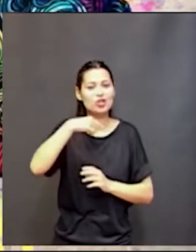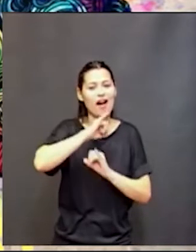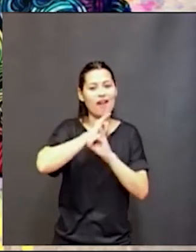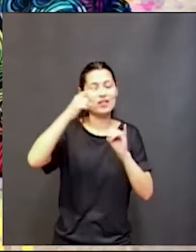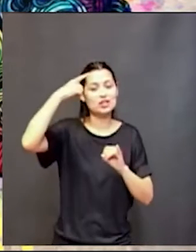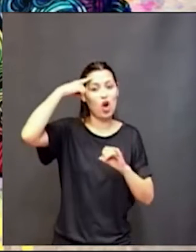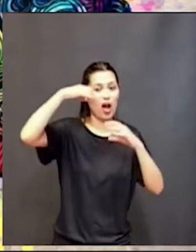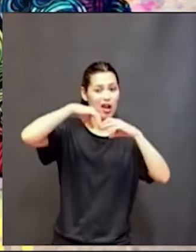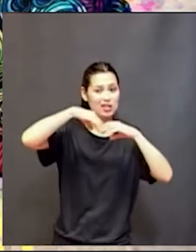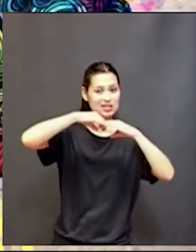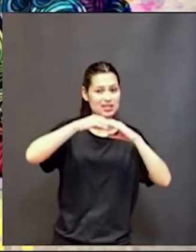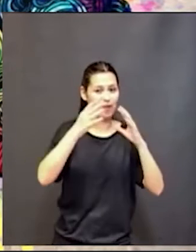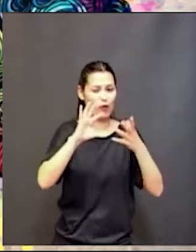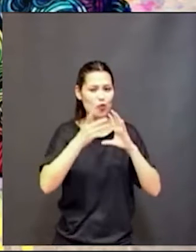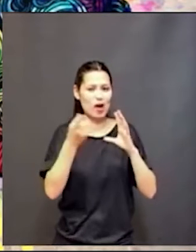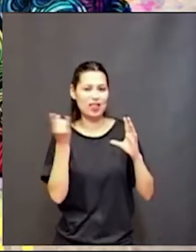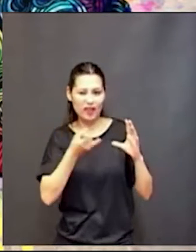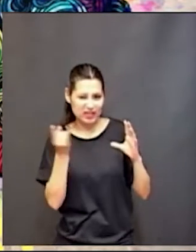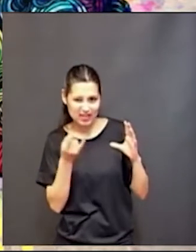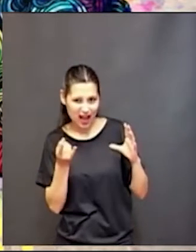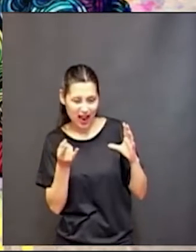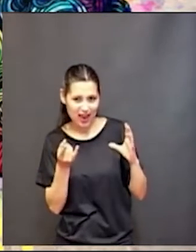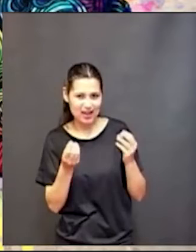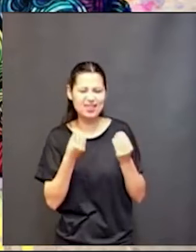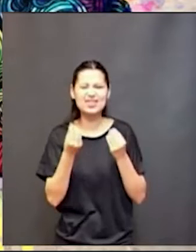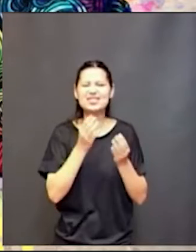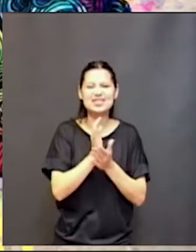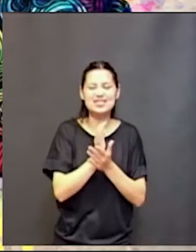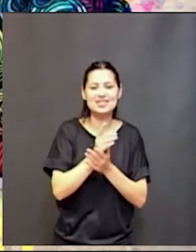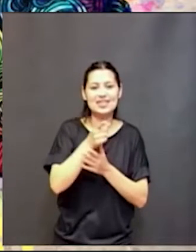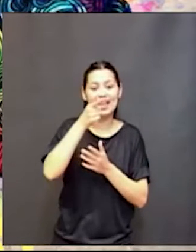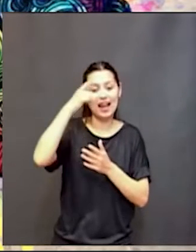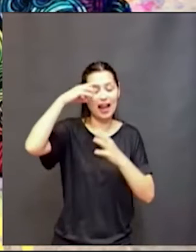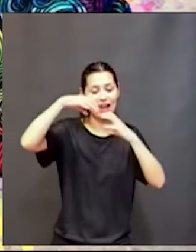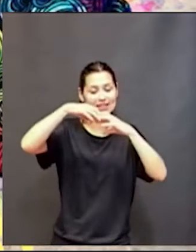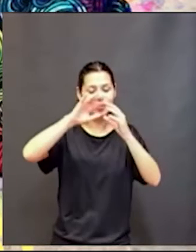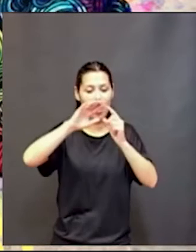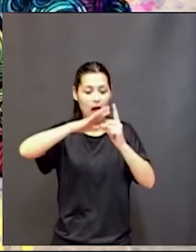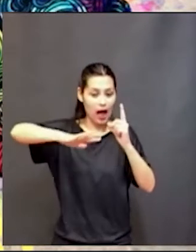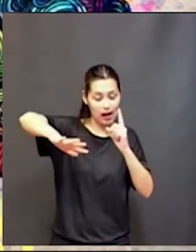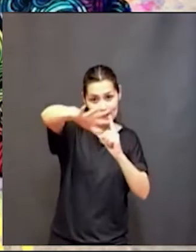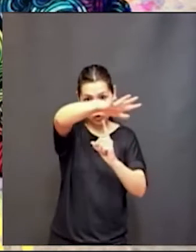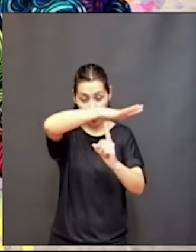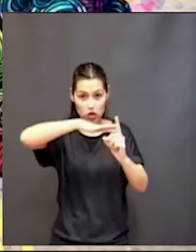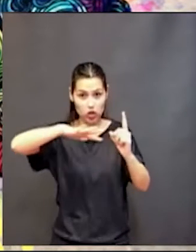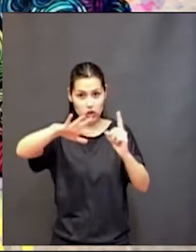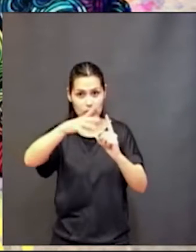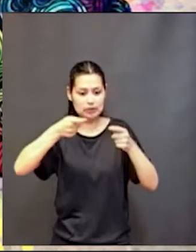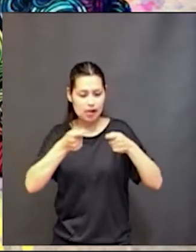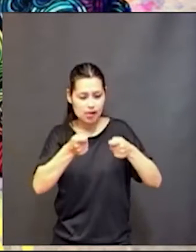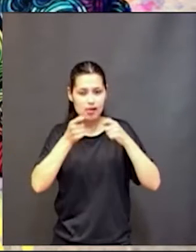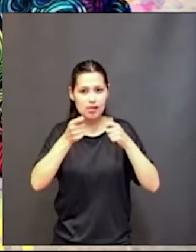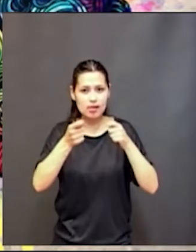aprende mucho mejor y de una manera positiva cuando alrededor de nuestro contexto estimulante tenemos